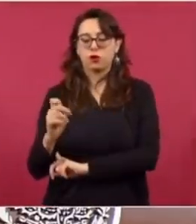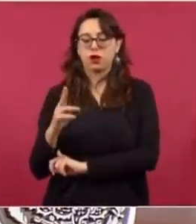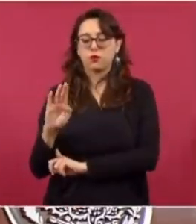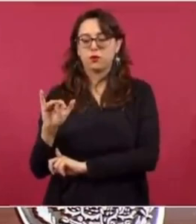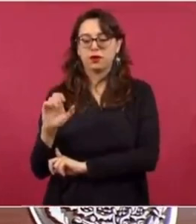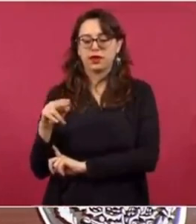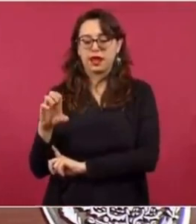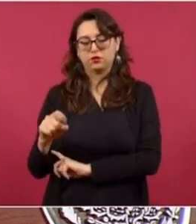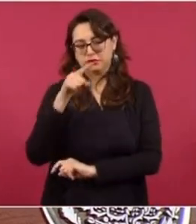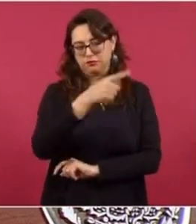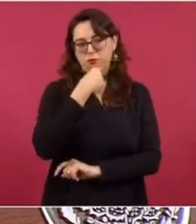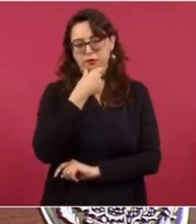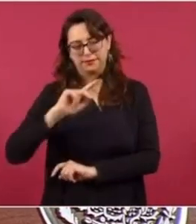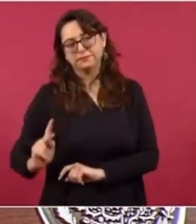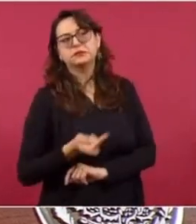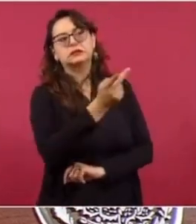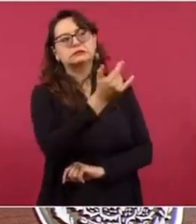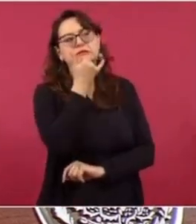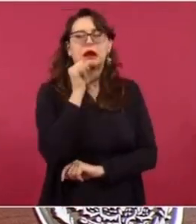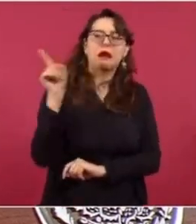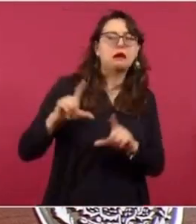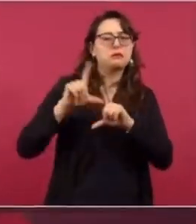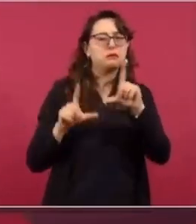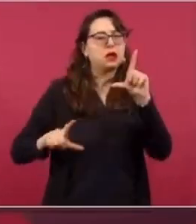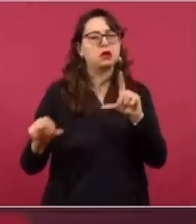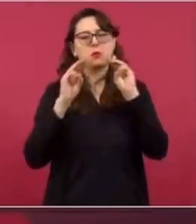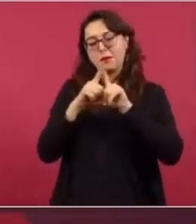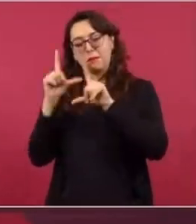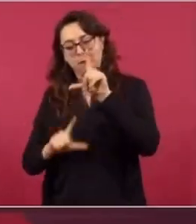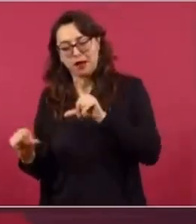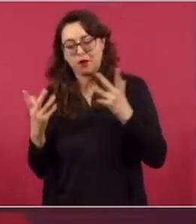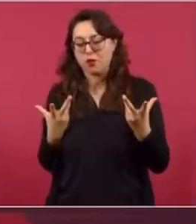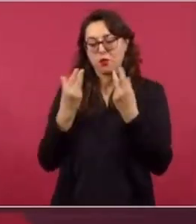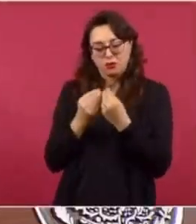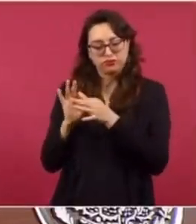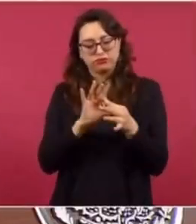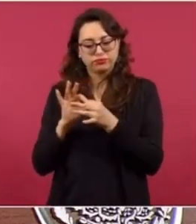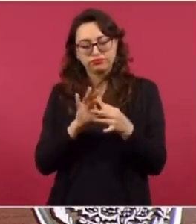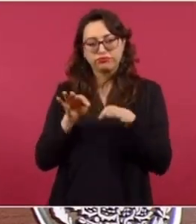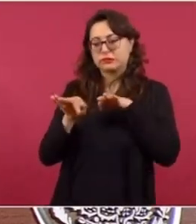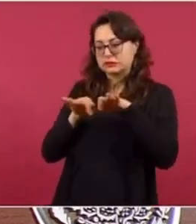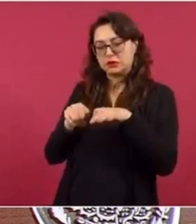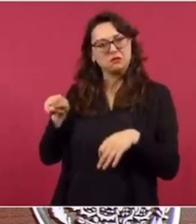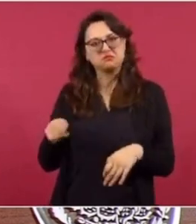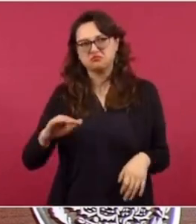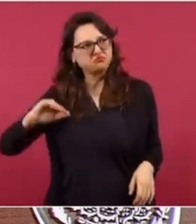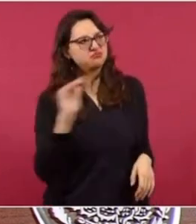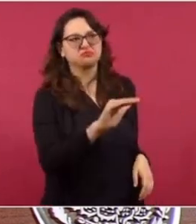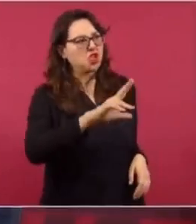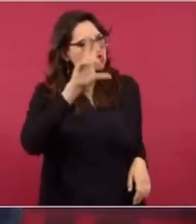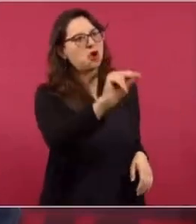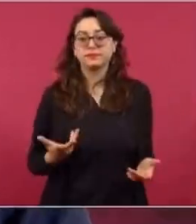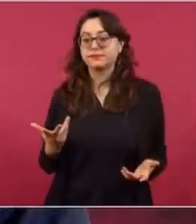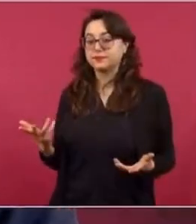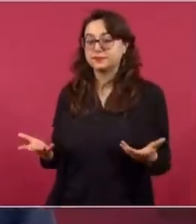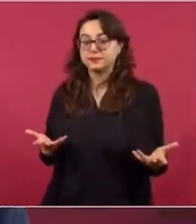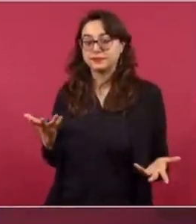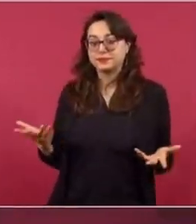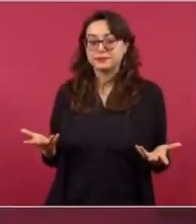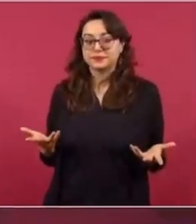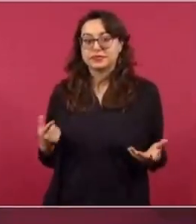México dominaban los narcos. Pero lo interrumpió y le dijo, ver, y entonces